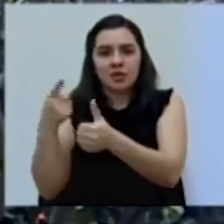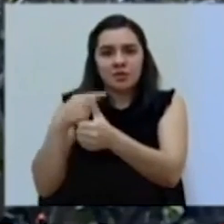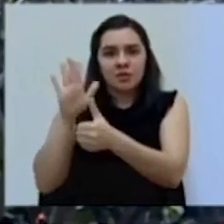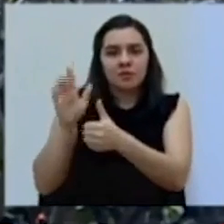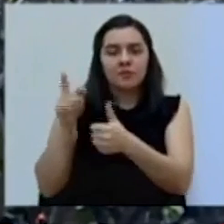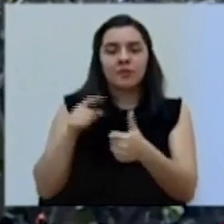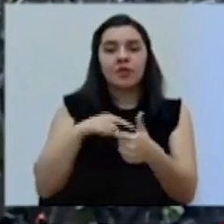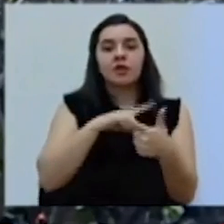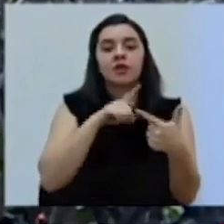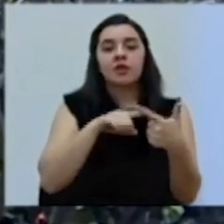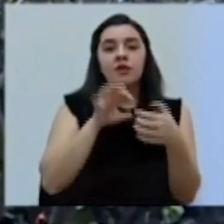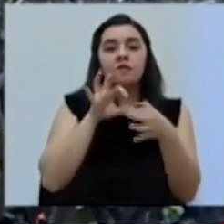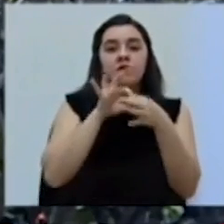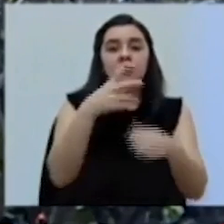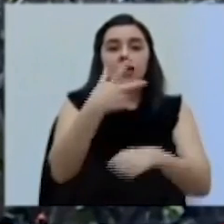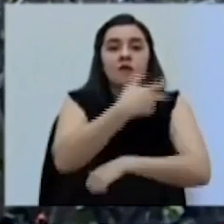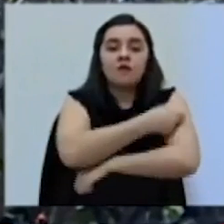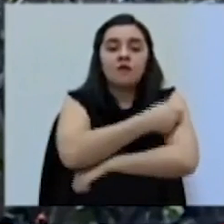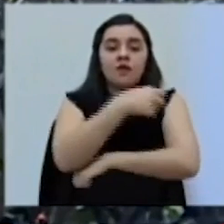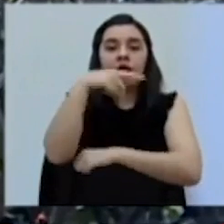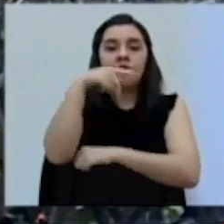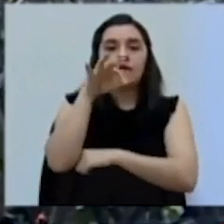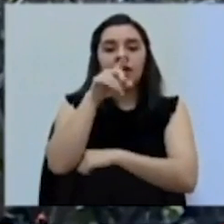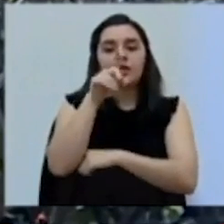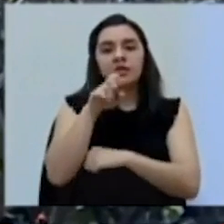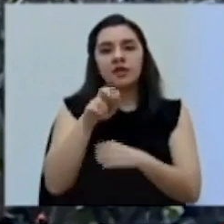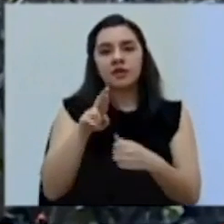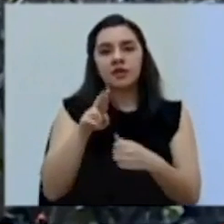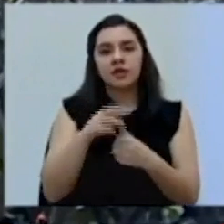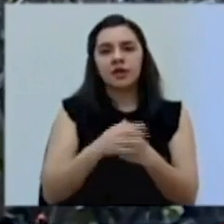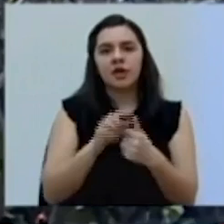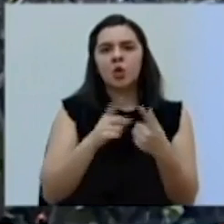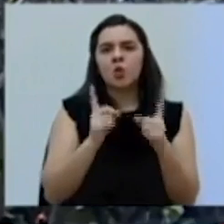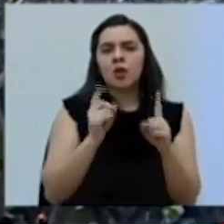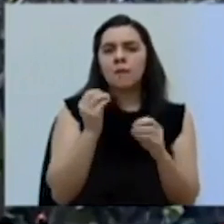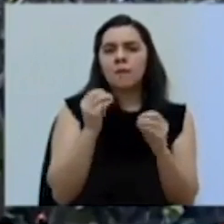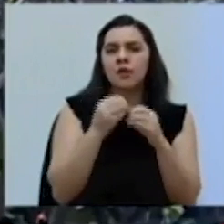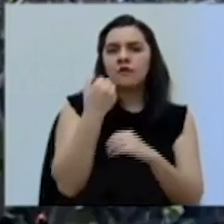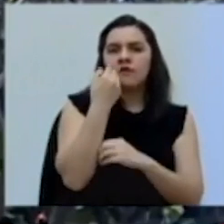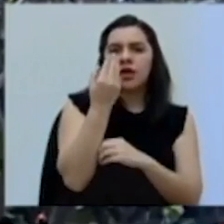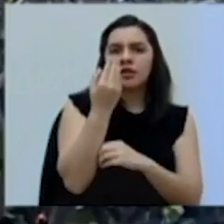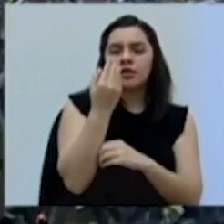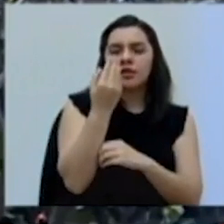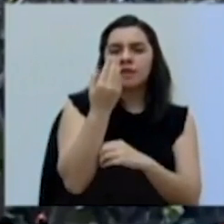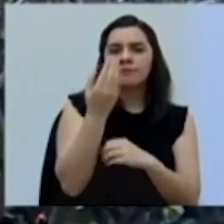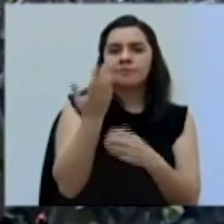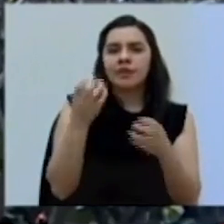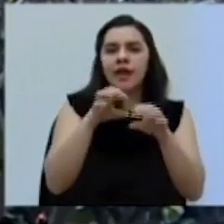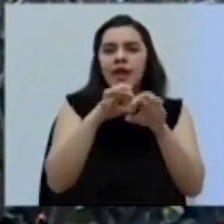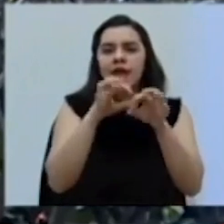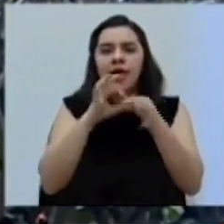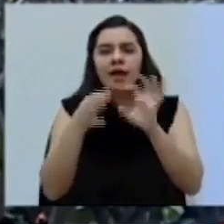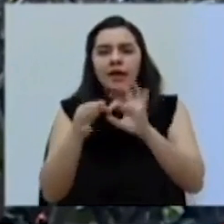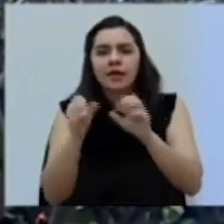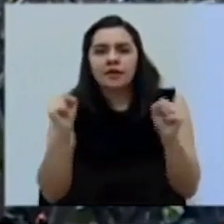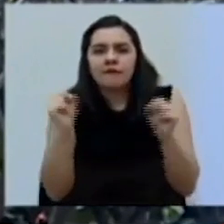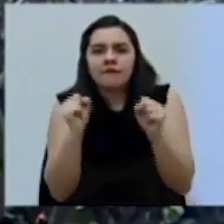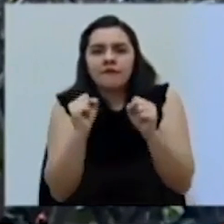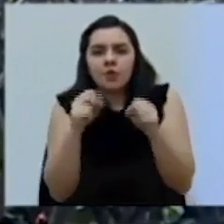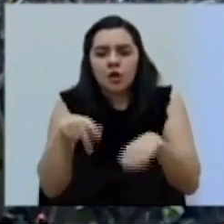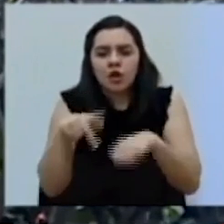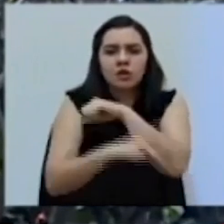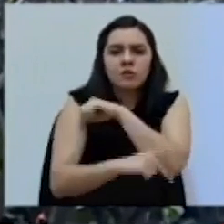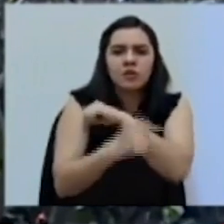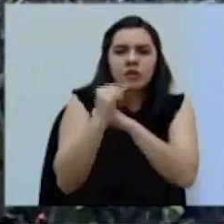segunda, relacionado con el tema de la vacuna de Pfizer, ¿qué tan fácil será mantener la cadena de frío en el país? Si se necesitará